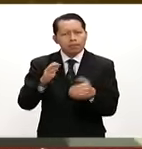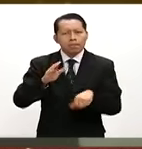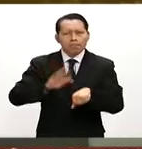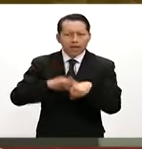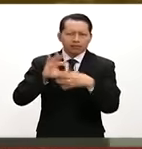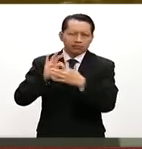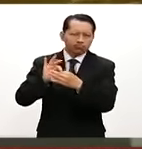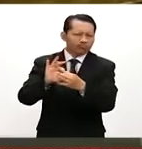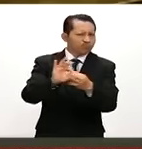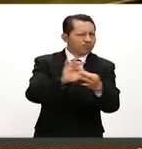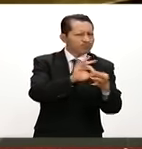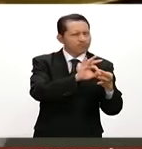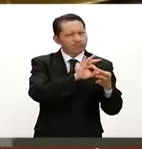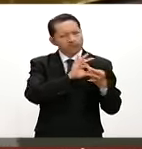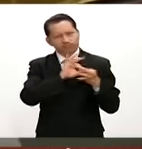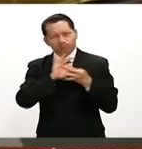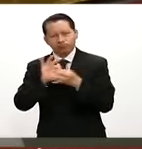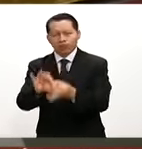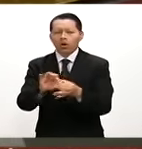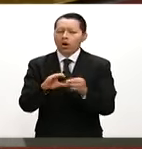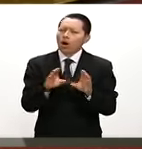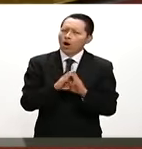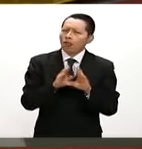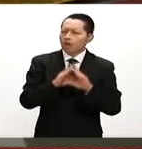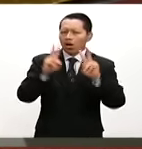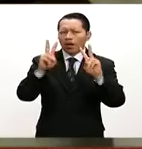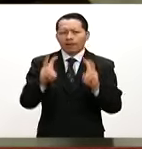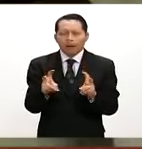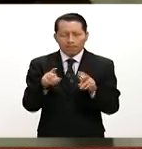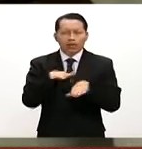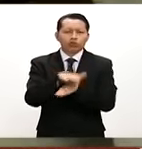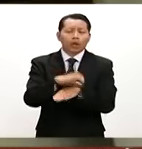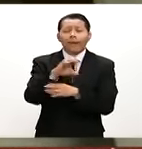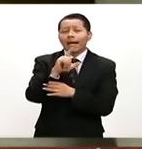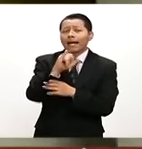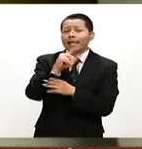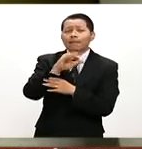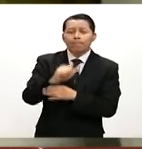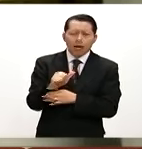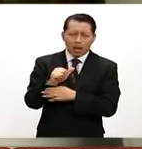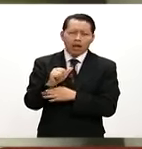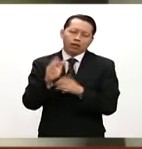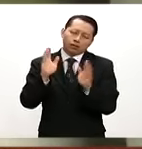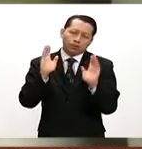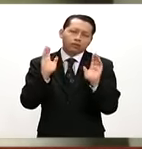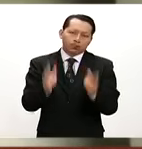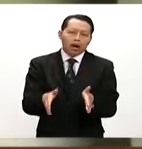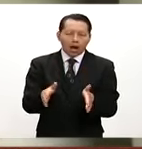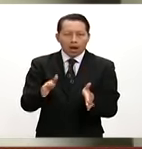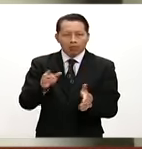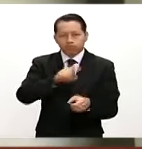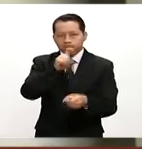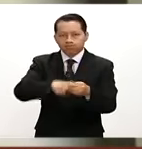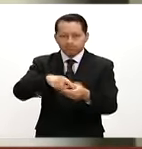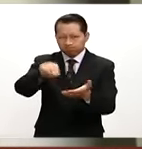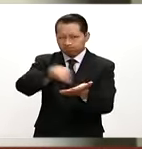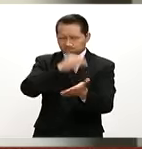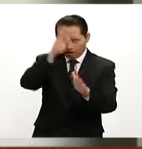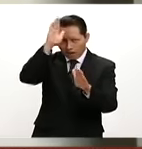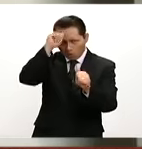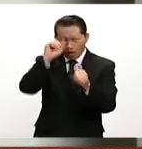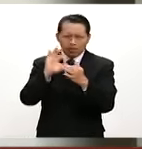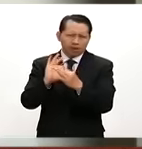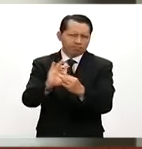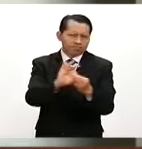en términos de la cuestión climática, y bueno, finalmente se logra, y eso pues lógicamente cambiará un poco